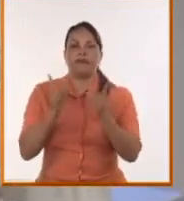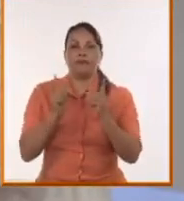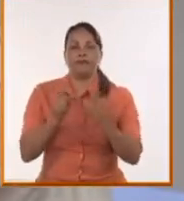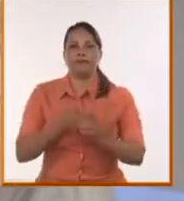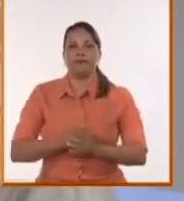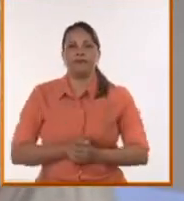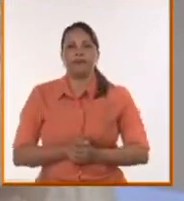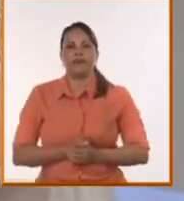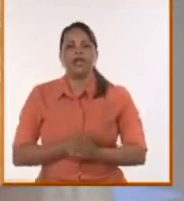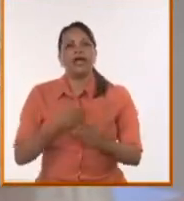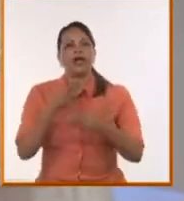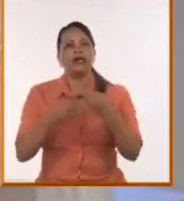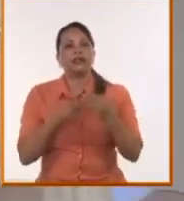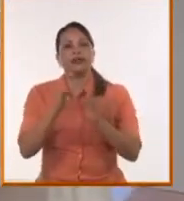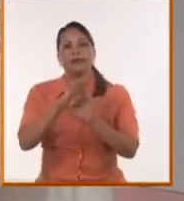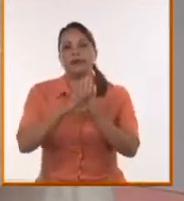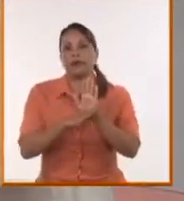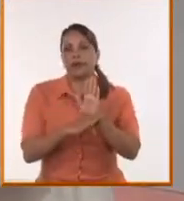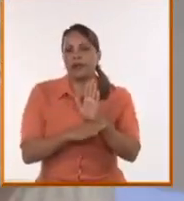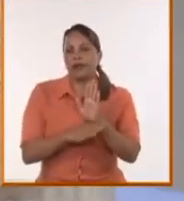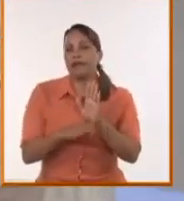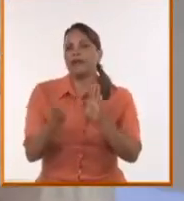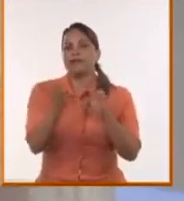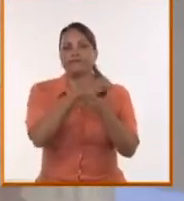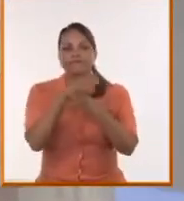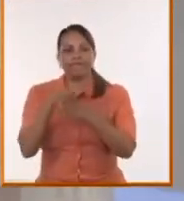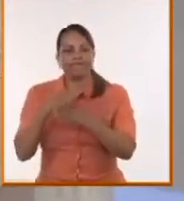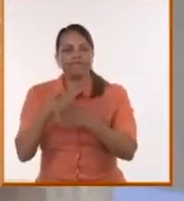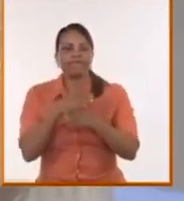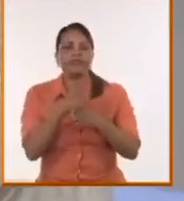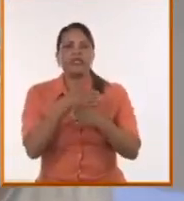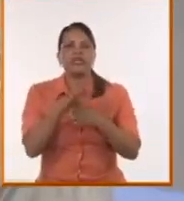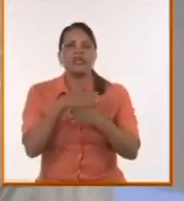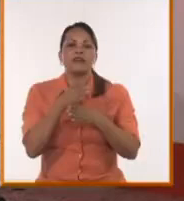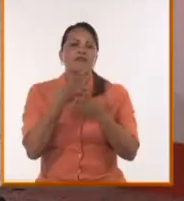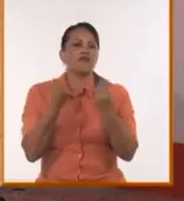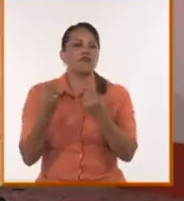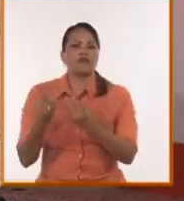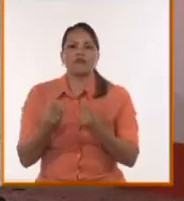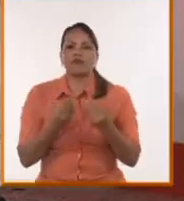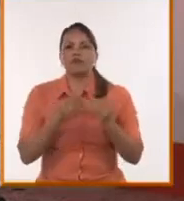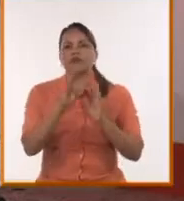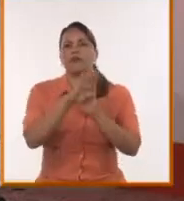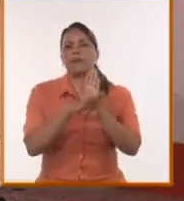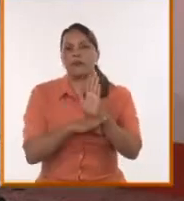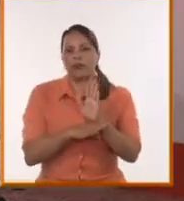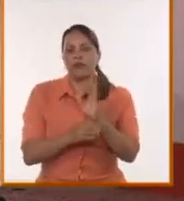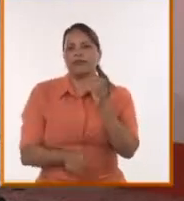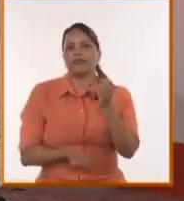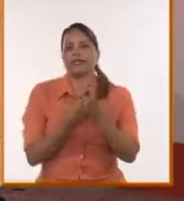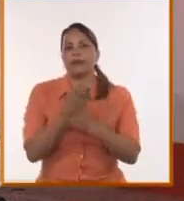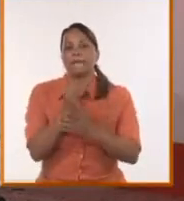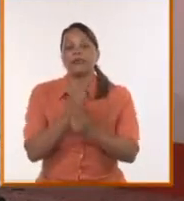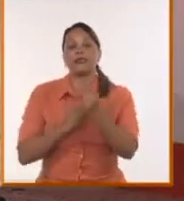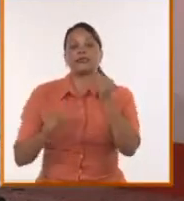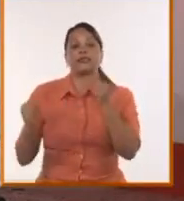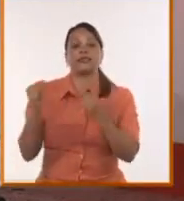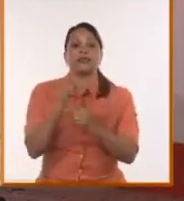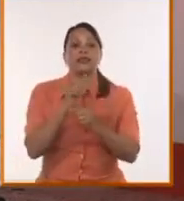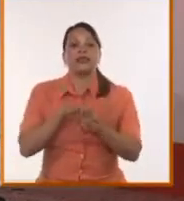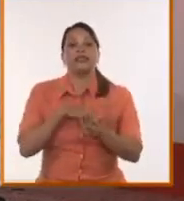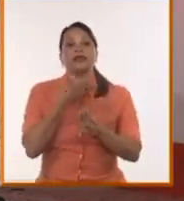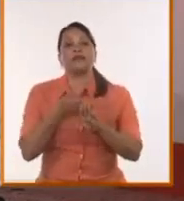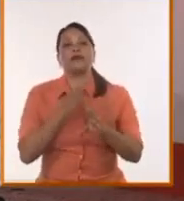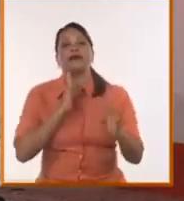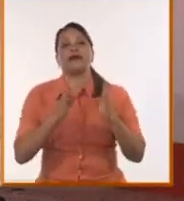programas digitales, como los del presidente, y otra serie, muchos programas que se generaron principalmente después de la